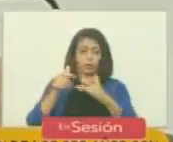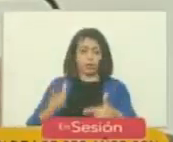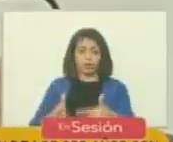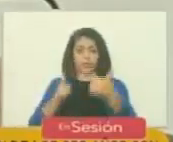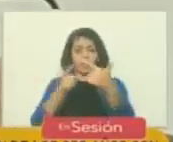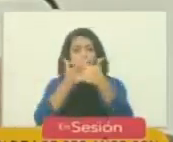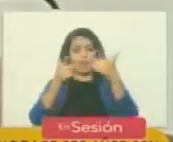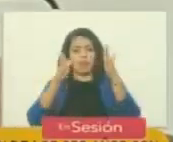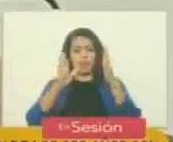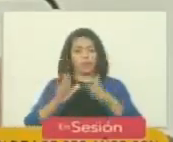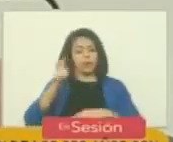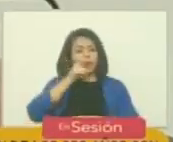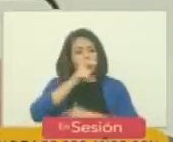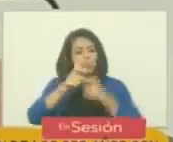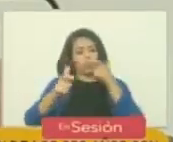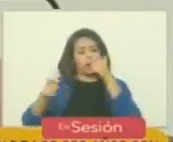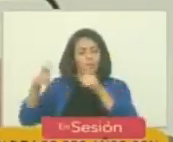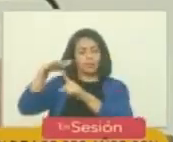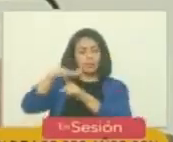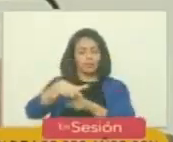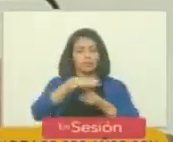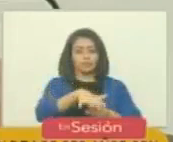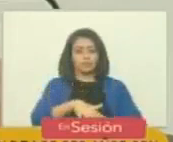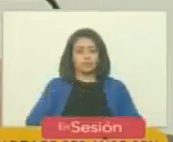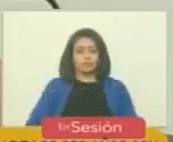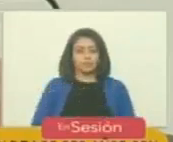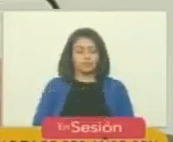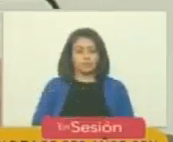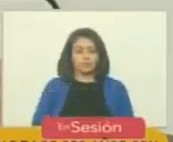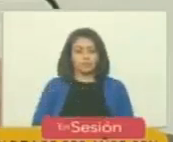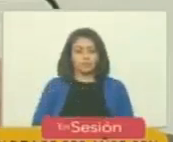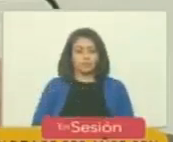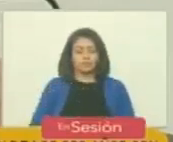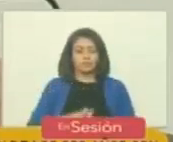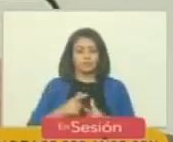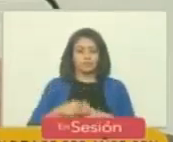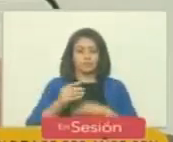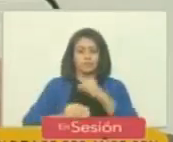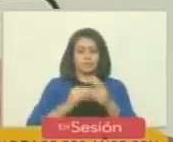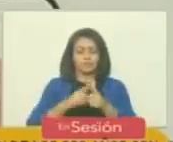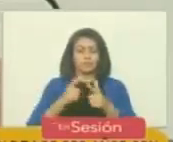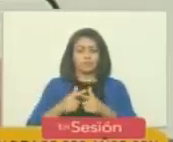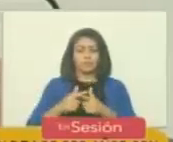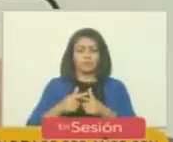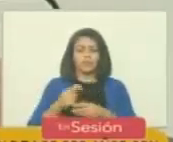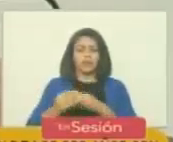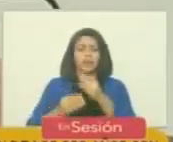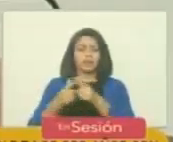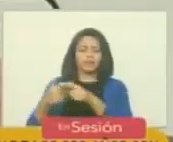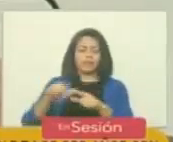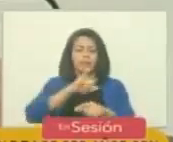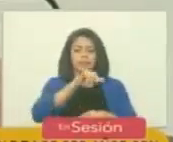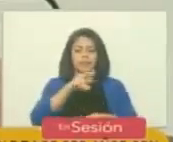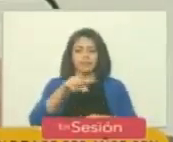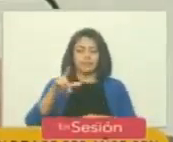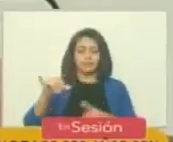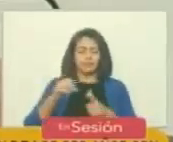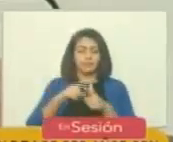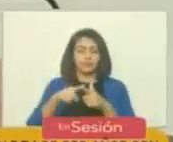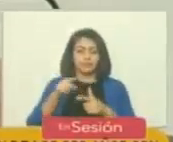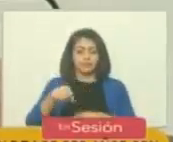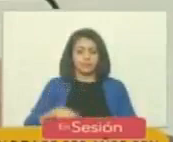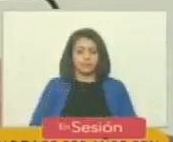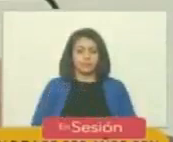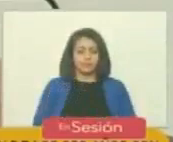y liberar pueblos oprimidos. Su generalato rivaliza con los de Julio César, Augusto,